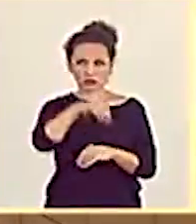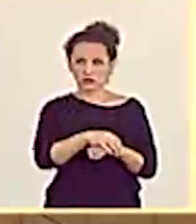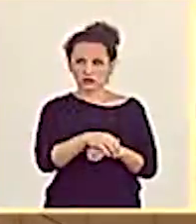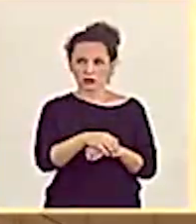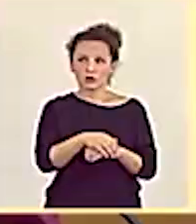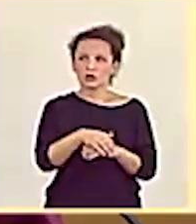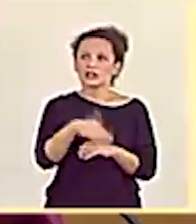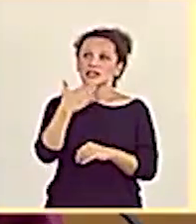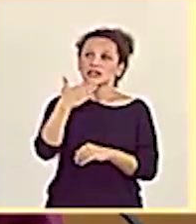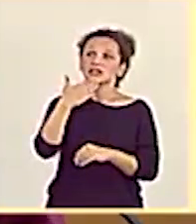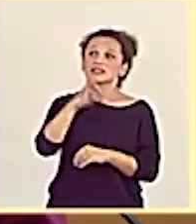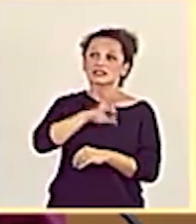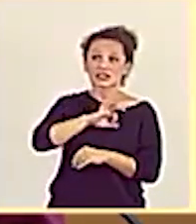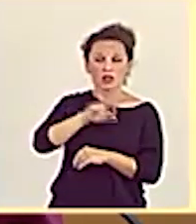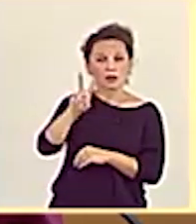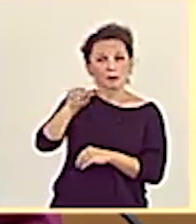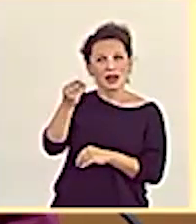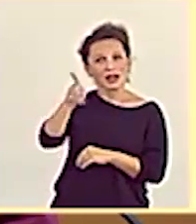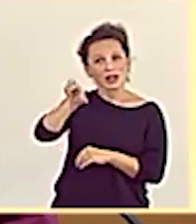Senadora Vaquero Montero.